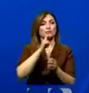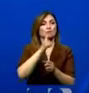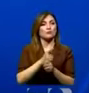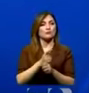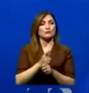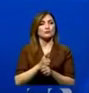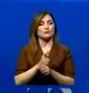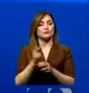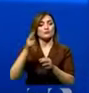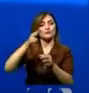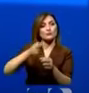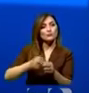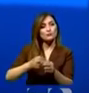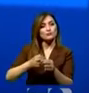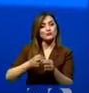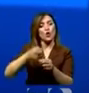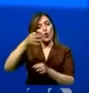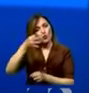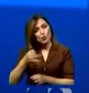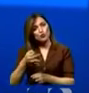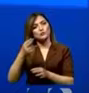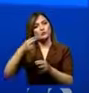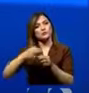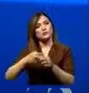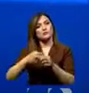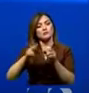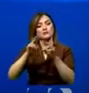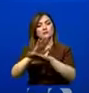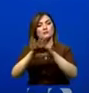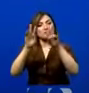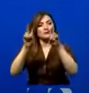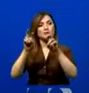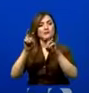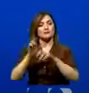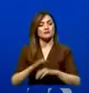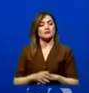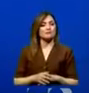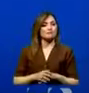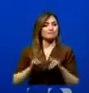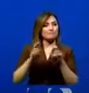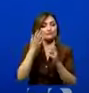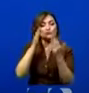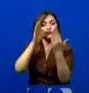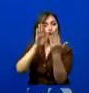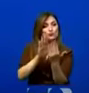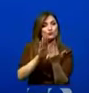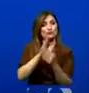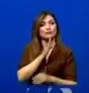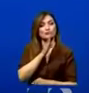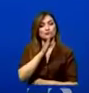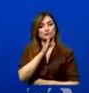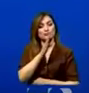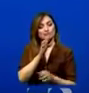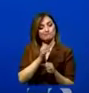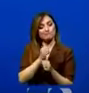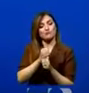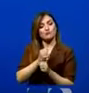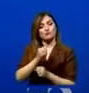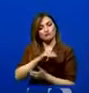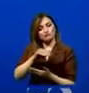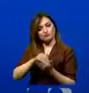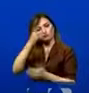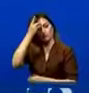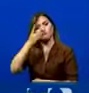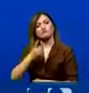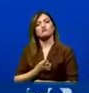pude estar en el momento en el que se trató el tema. Le voy a decir con total frontalidad, como siempre lo hago, cuál es la posición que